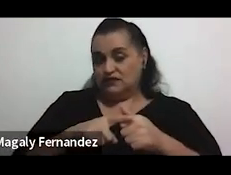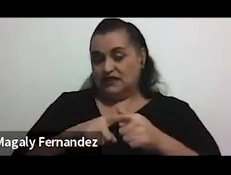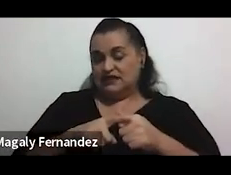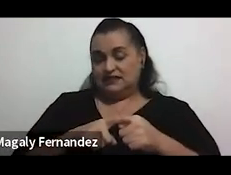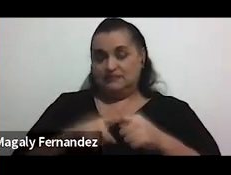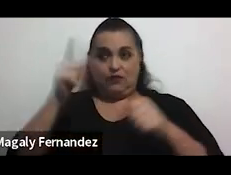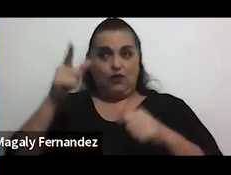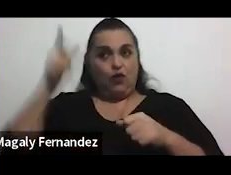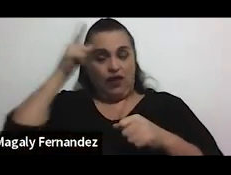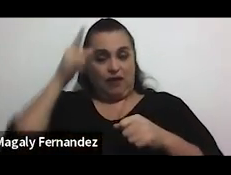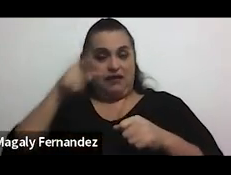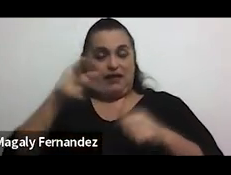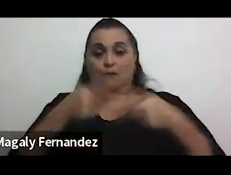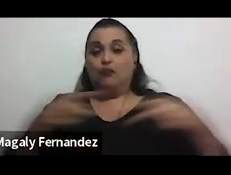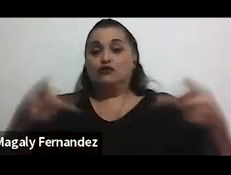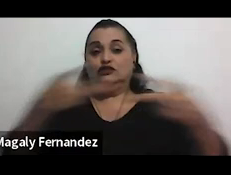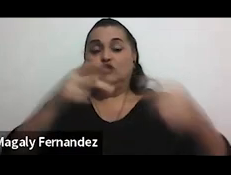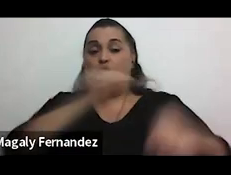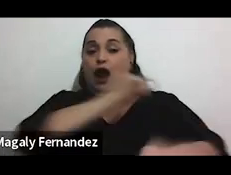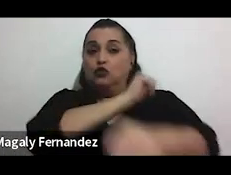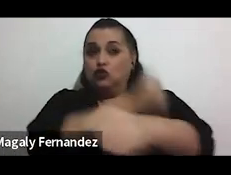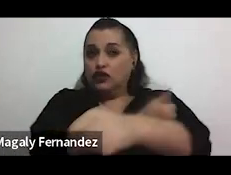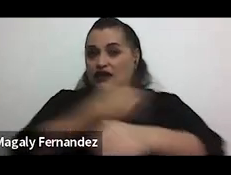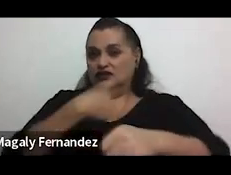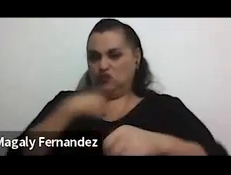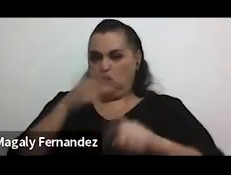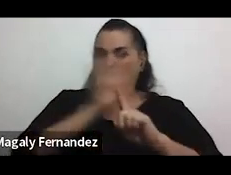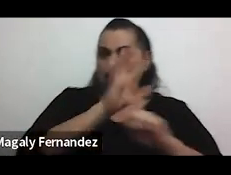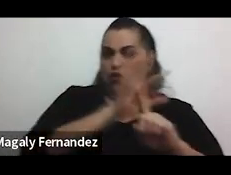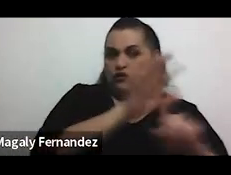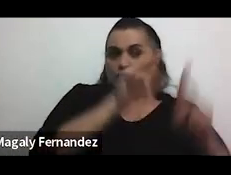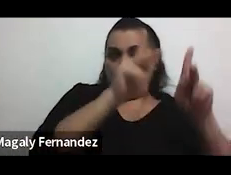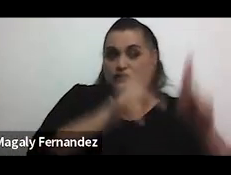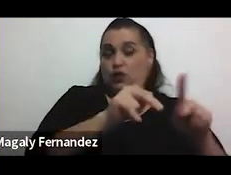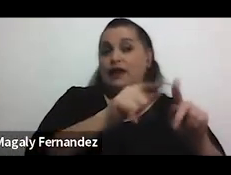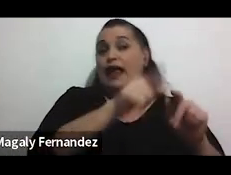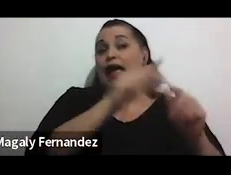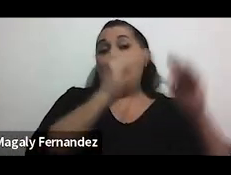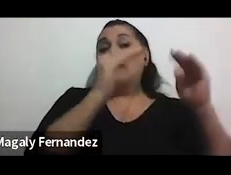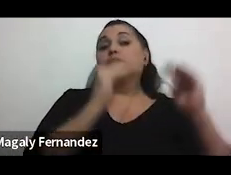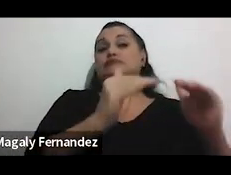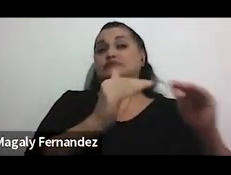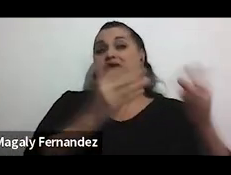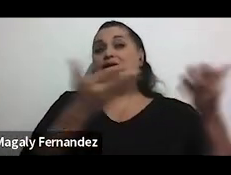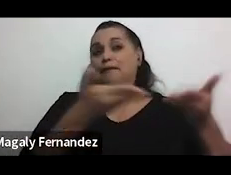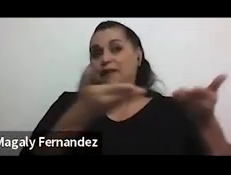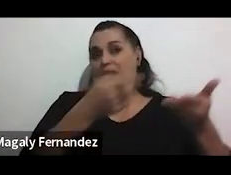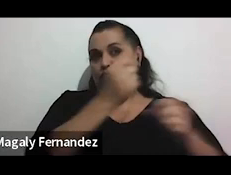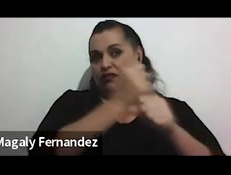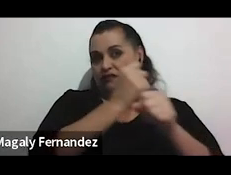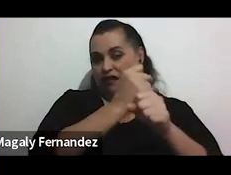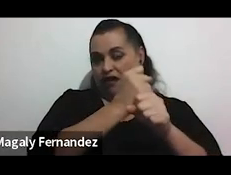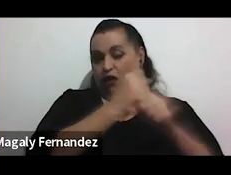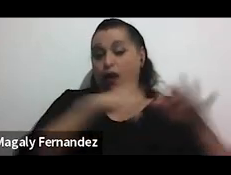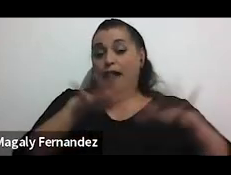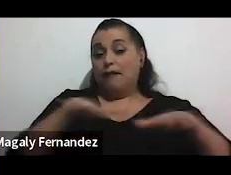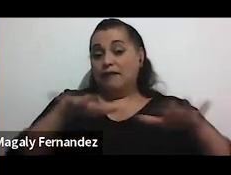una posición de autoridad y yo ejercer un acoso sobre alguna persona subalterna, por ejemplo, hablando de un ambiente laboral, hace que esta